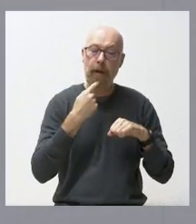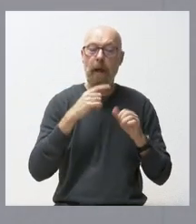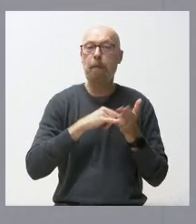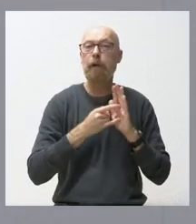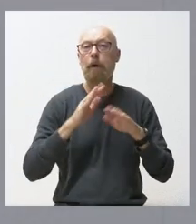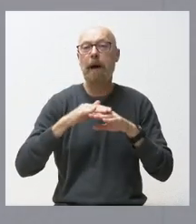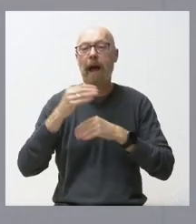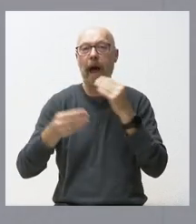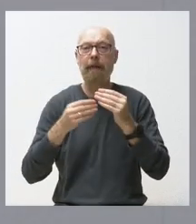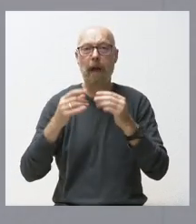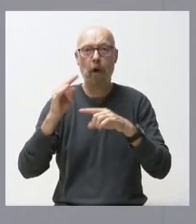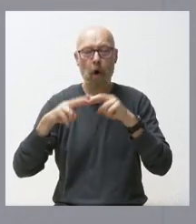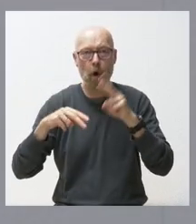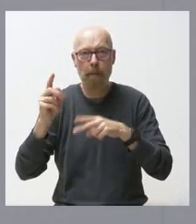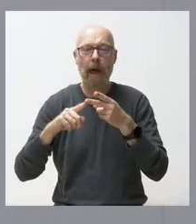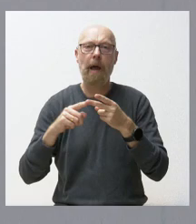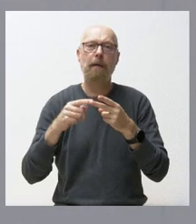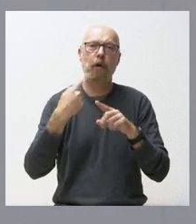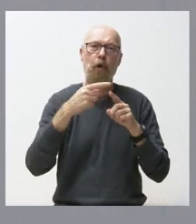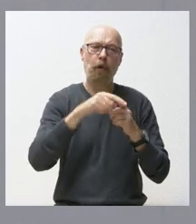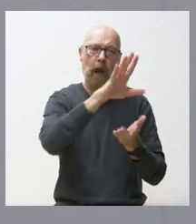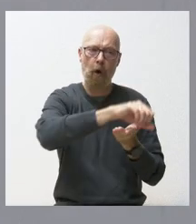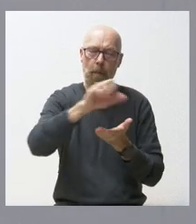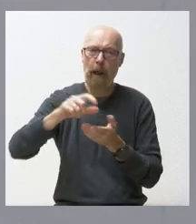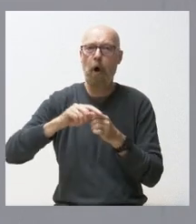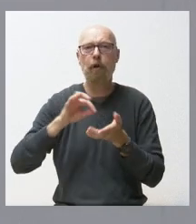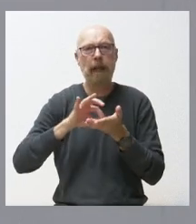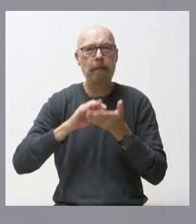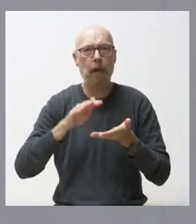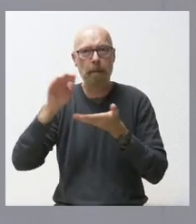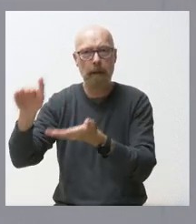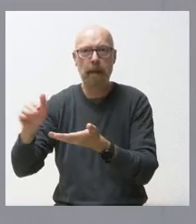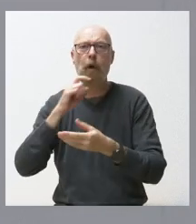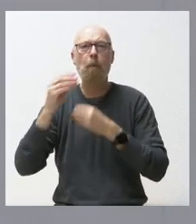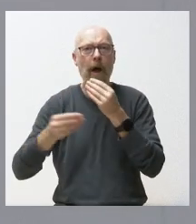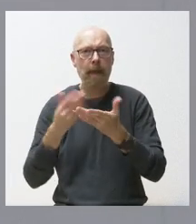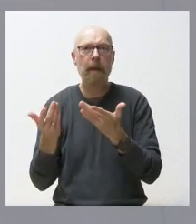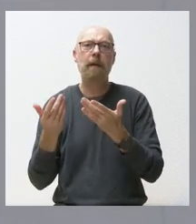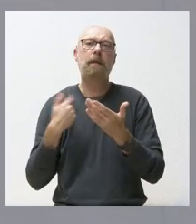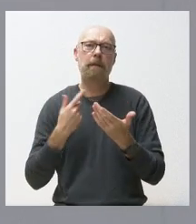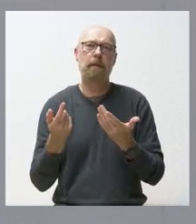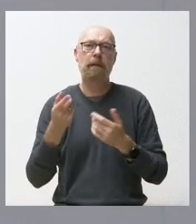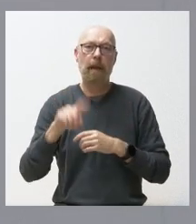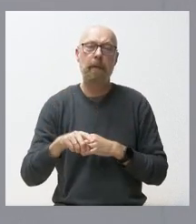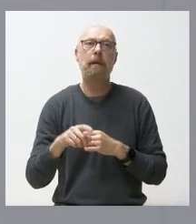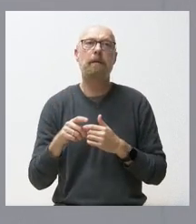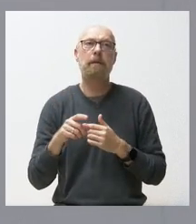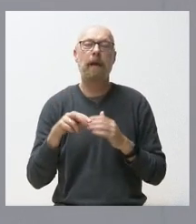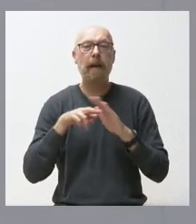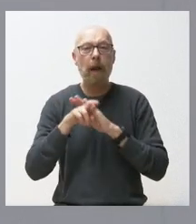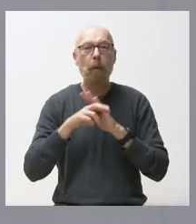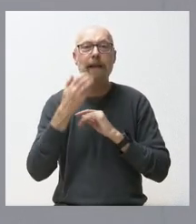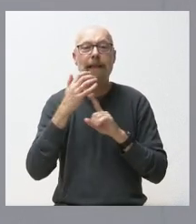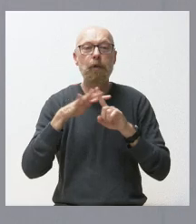adquisición de bienes y prestación de servicios, cómo se tiene que realizar y cómo se regula en este caso la actividad en situación de